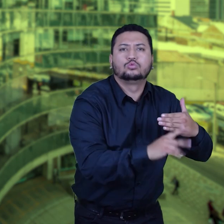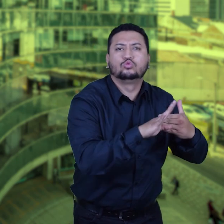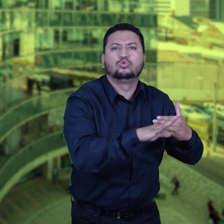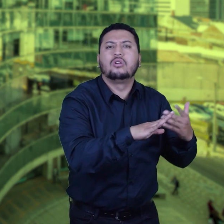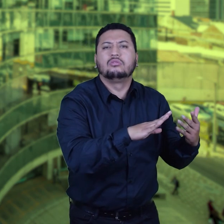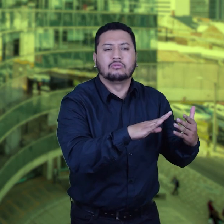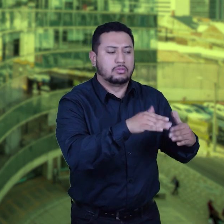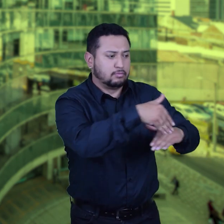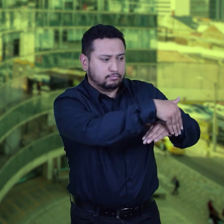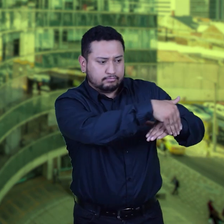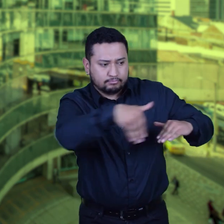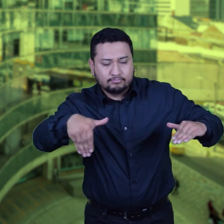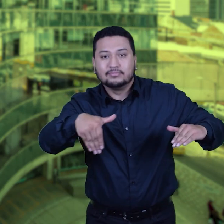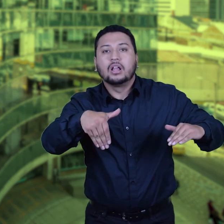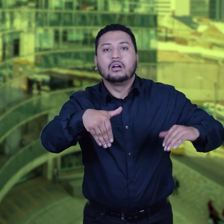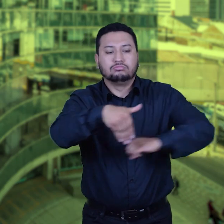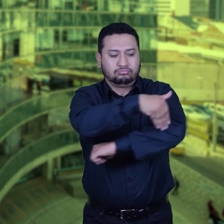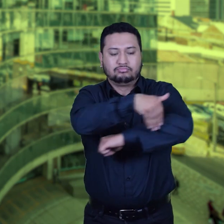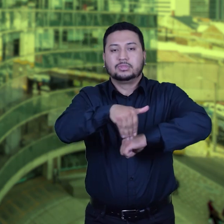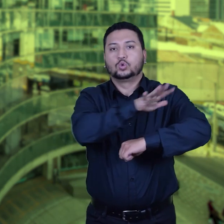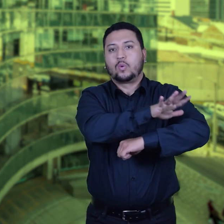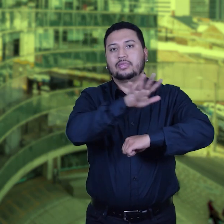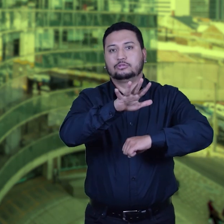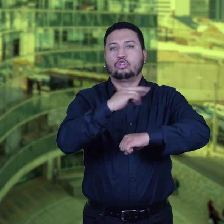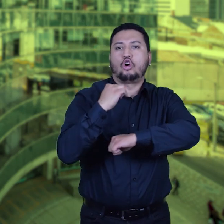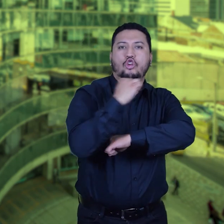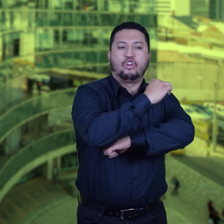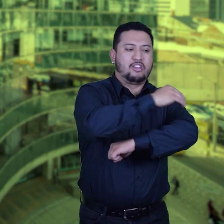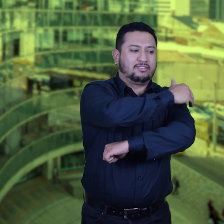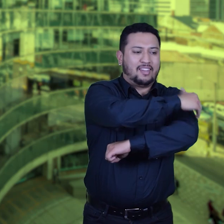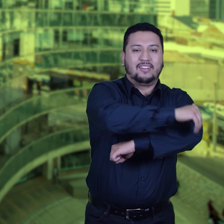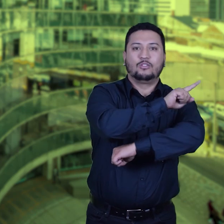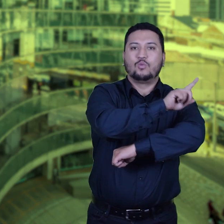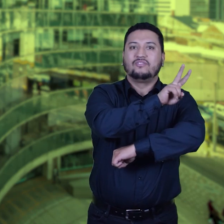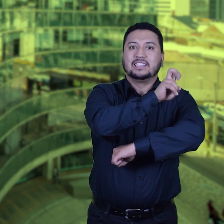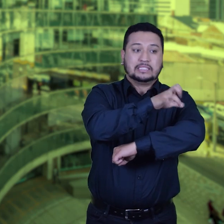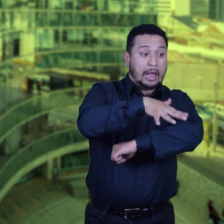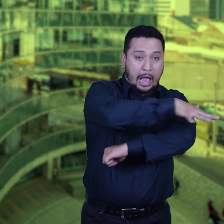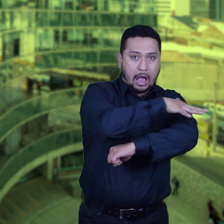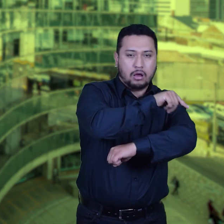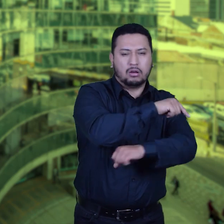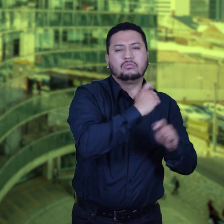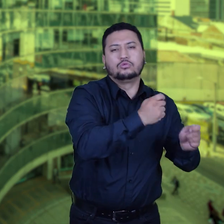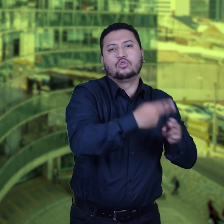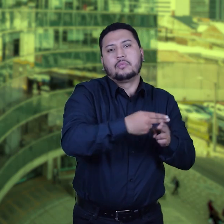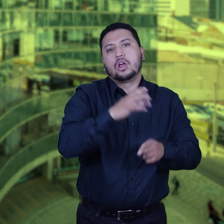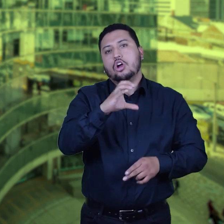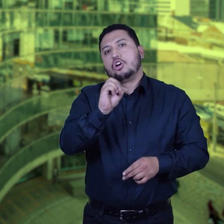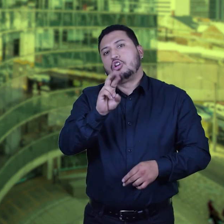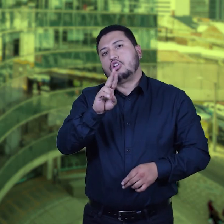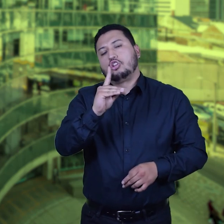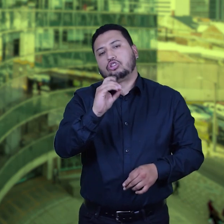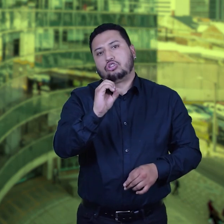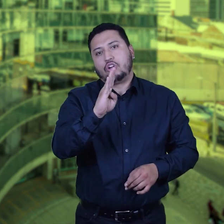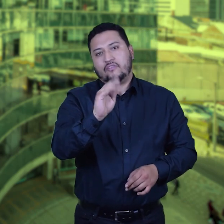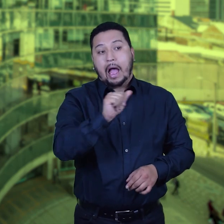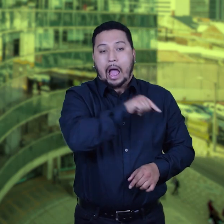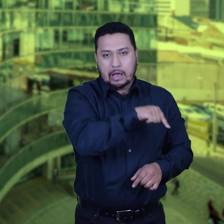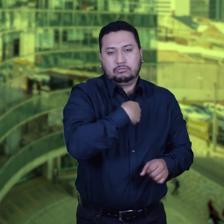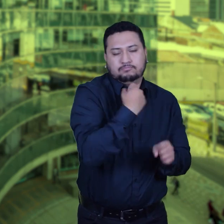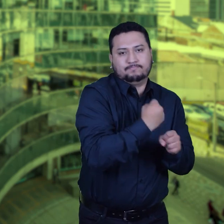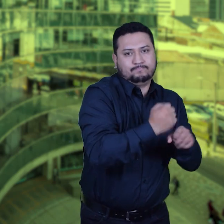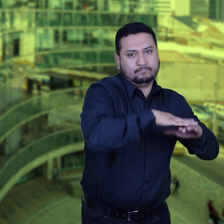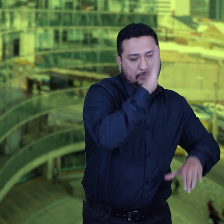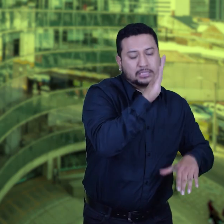Pues mi cargo siempre ha sido transportador, porque en la familia todos hemos sido transportadores. Mi mamá ha